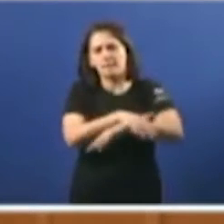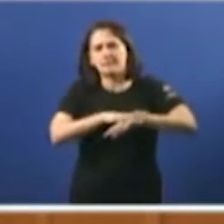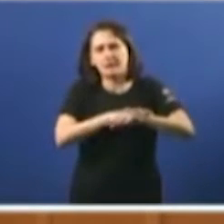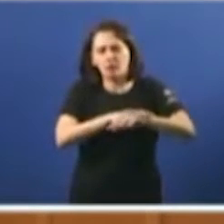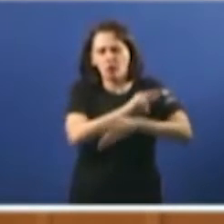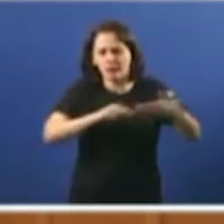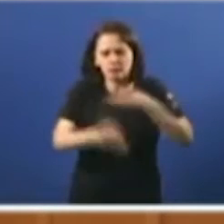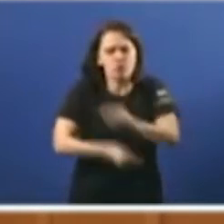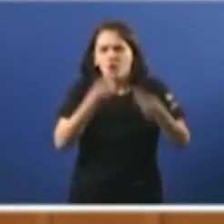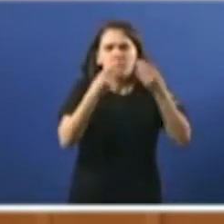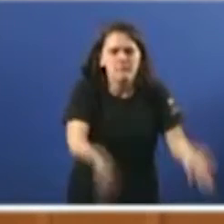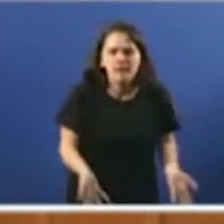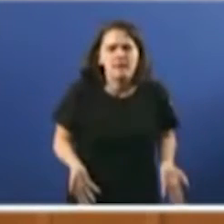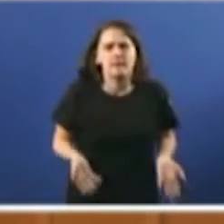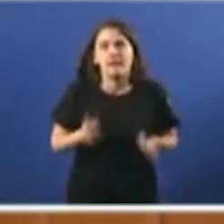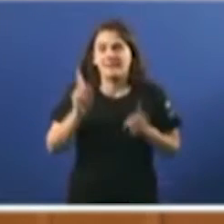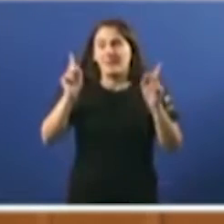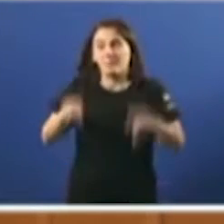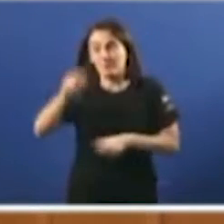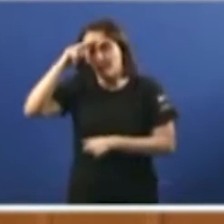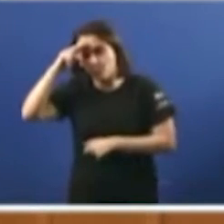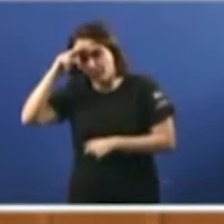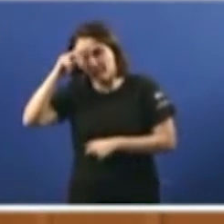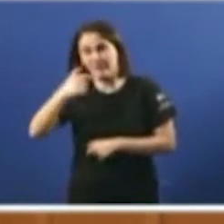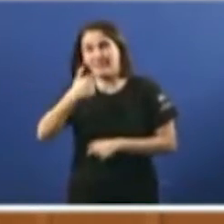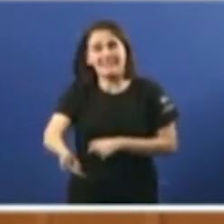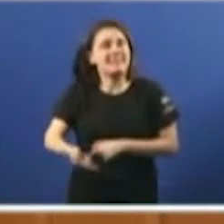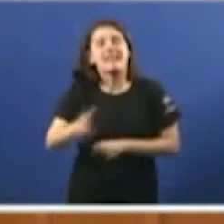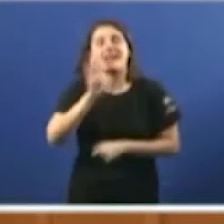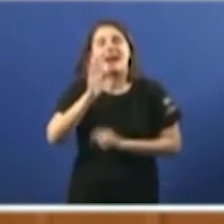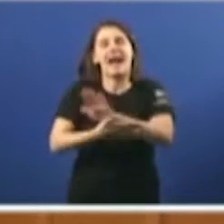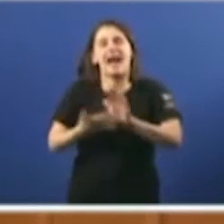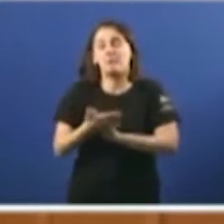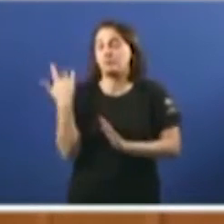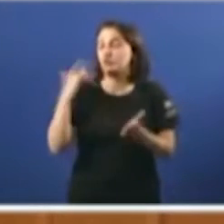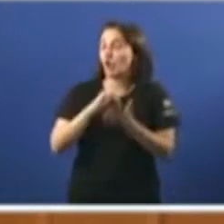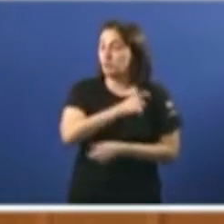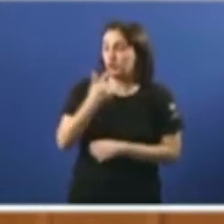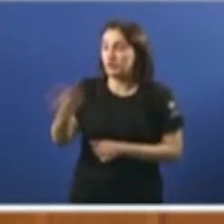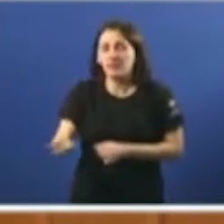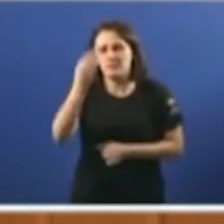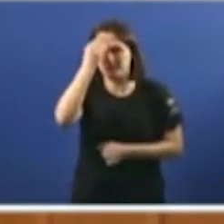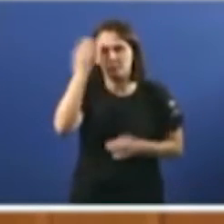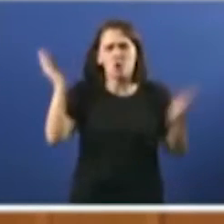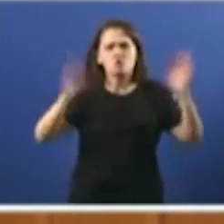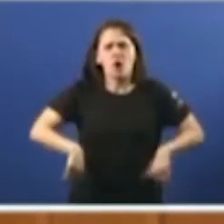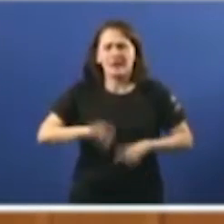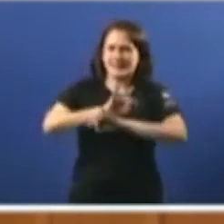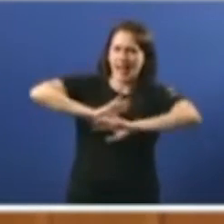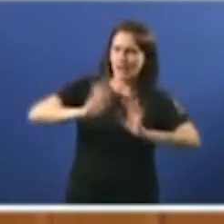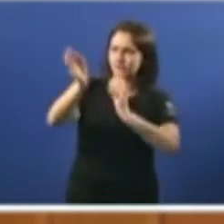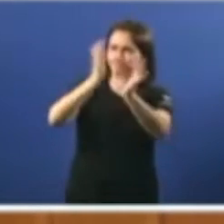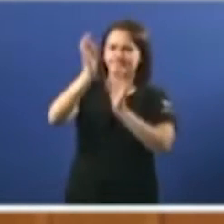correctamente. Especialmente preocupante dicíamos yo outro día na Comisión nos parece a falta de concreción